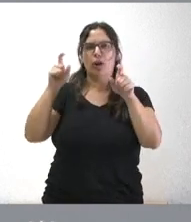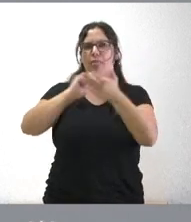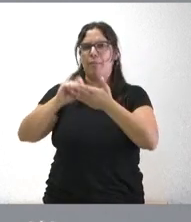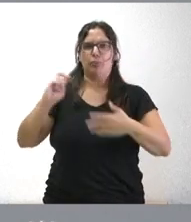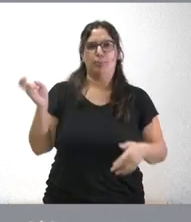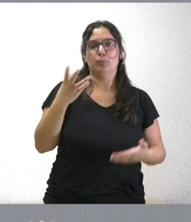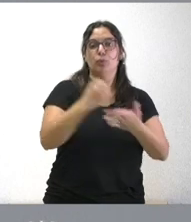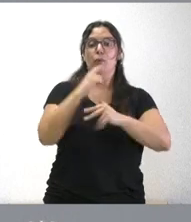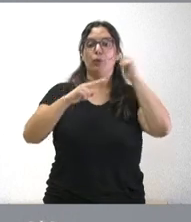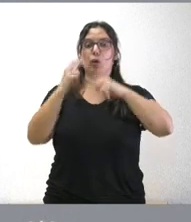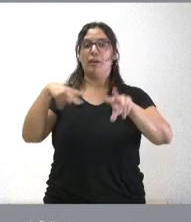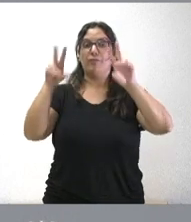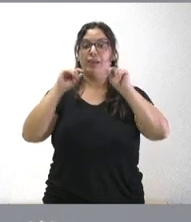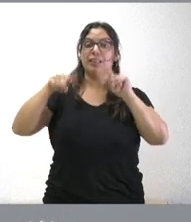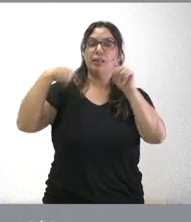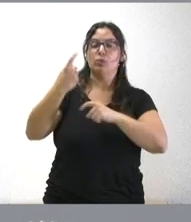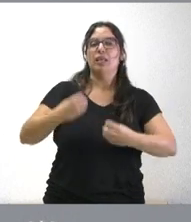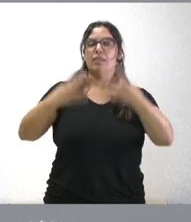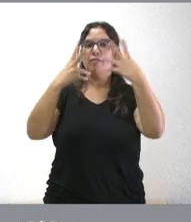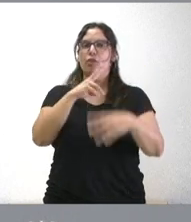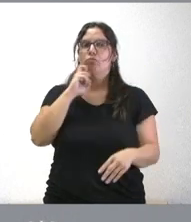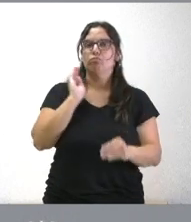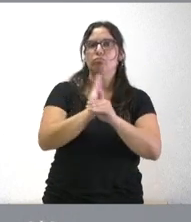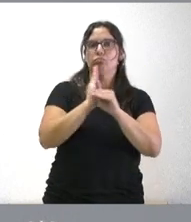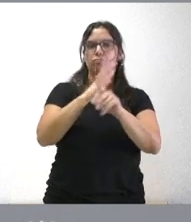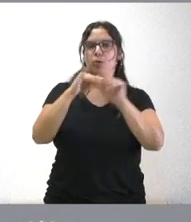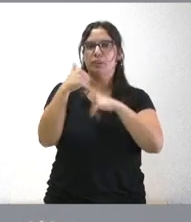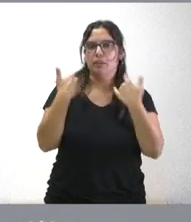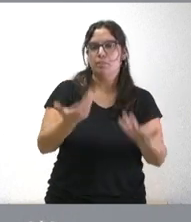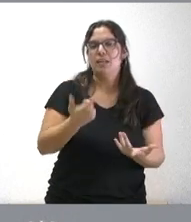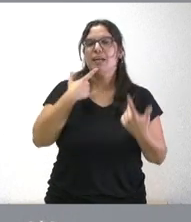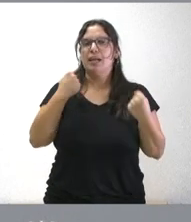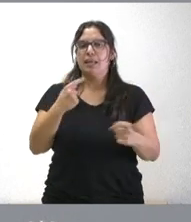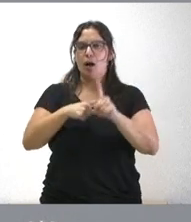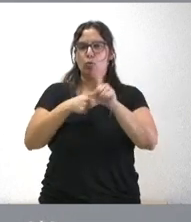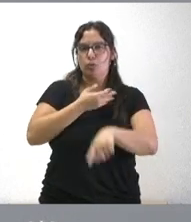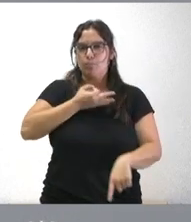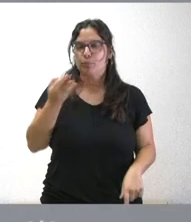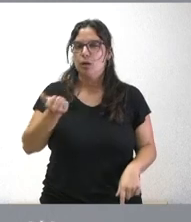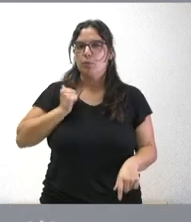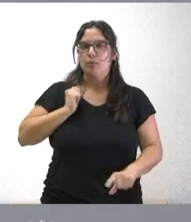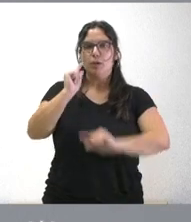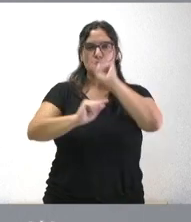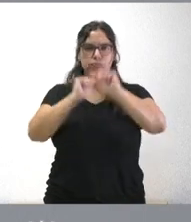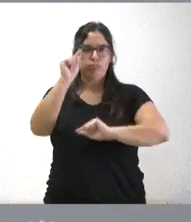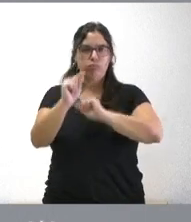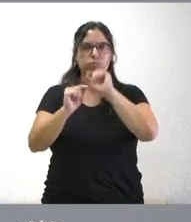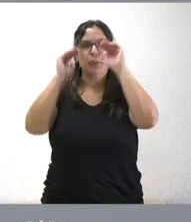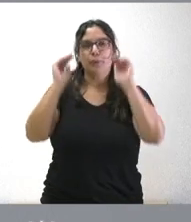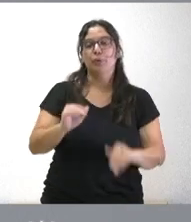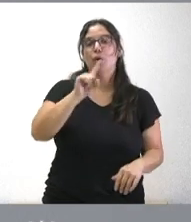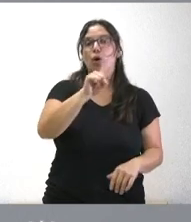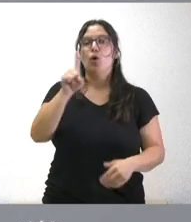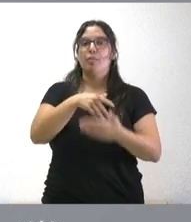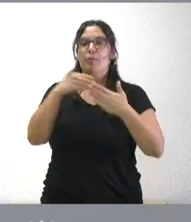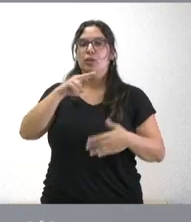tras las obras los edificios serán más sostenibles, como les digo, con un mejor rendimiento energético y menores emisiones de carbono 11 millones de euros que se